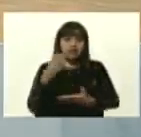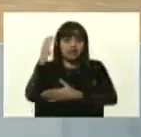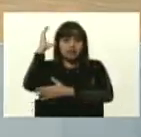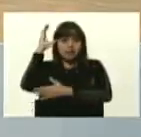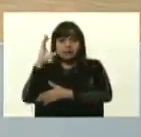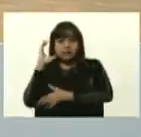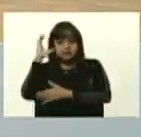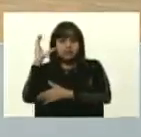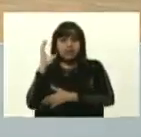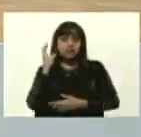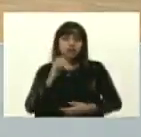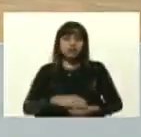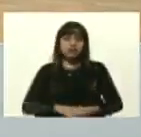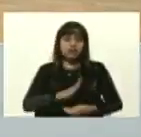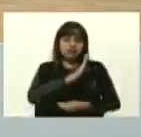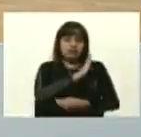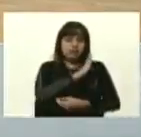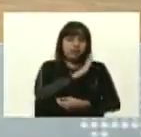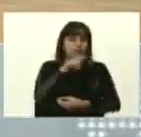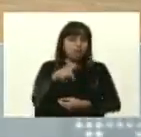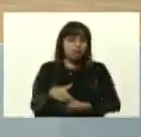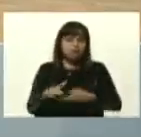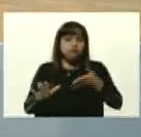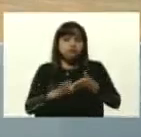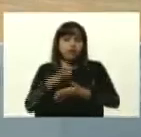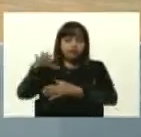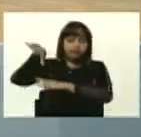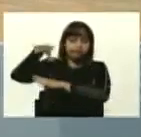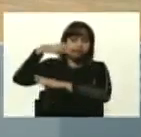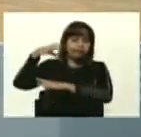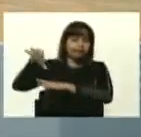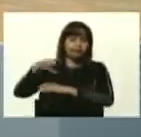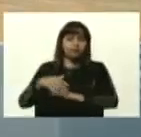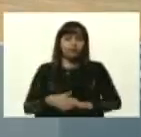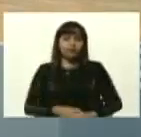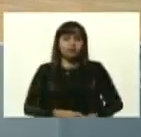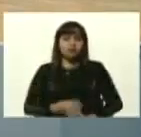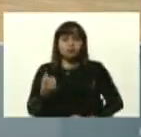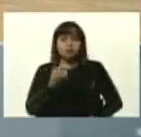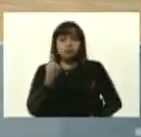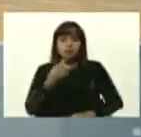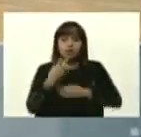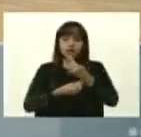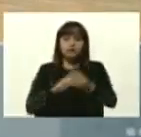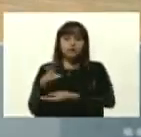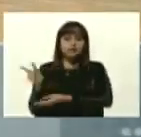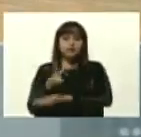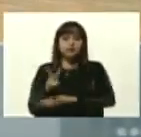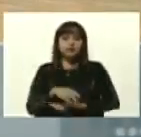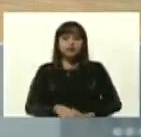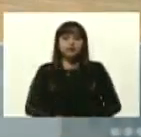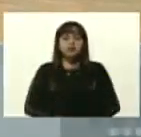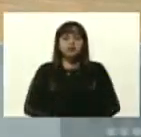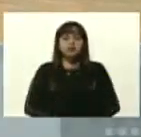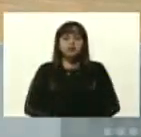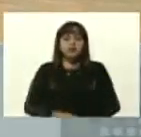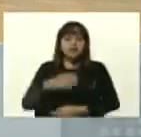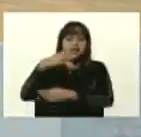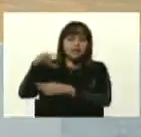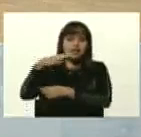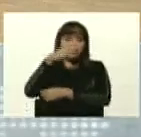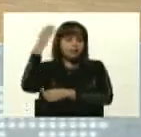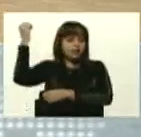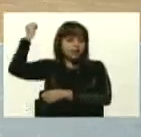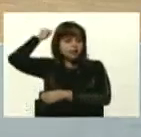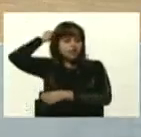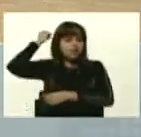que tenemos a nivel satelital autónomas de Venezuela a través del satélite Miranda,